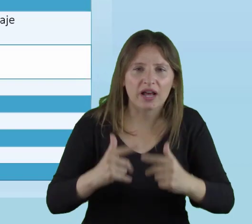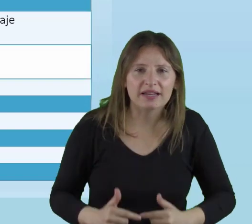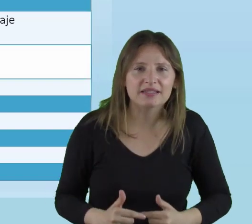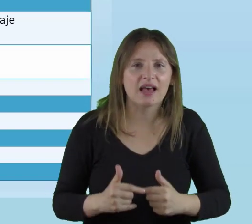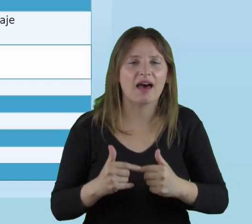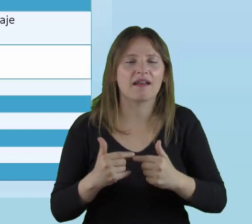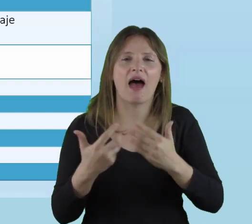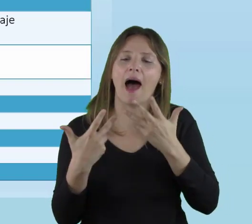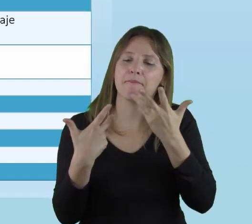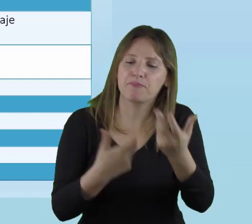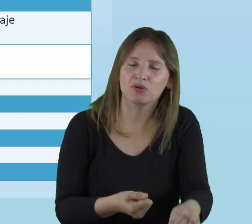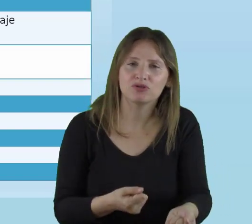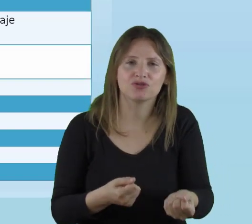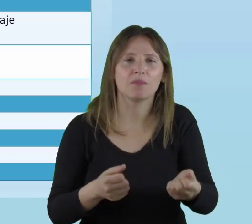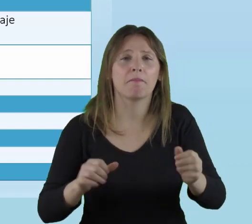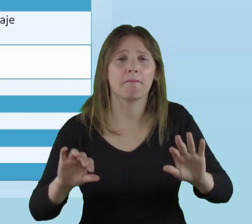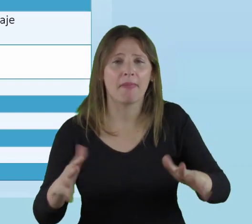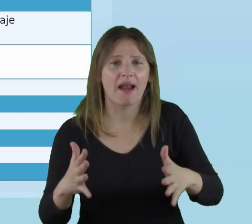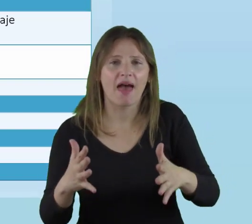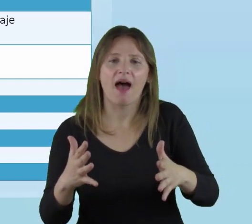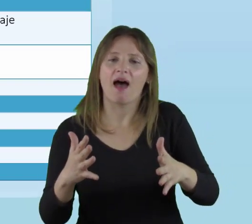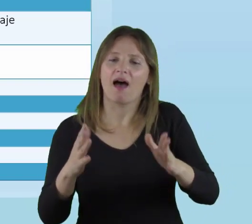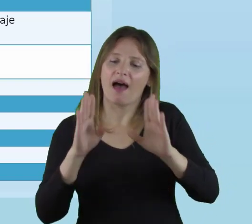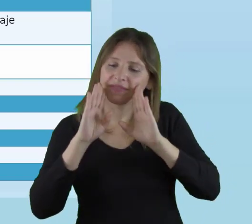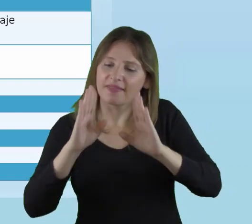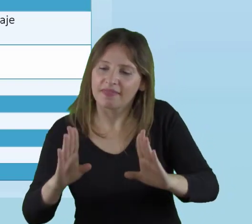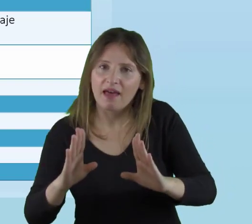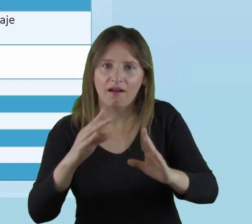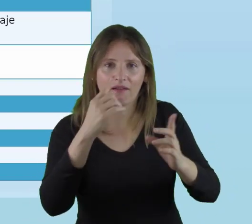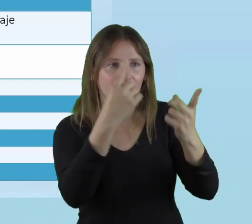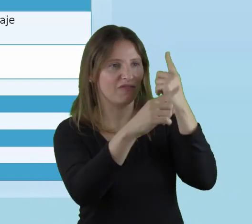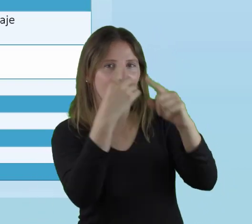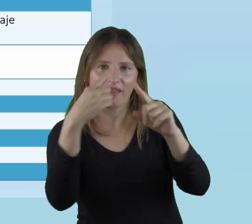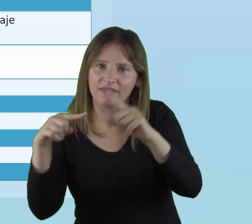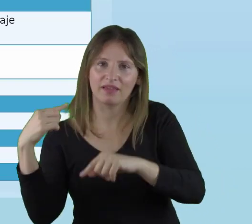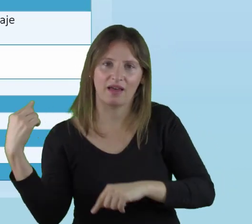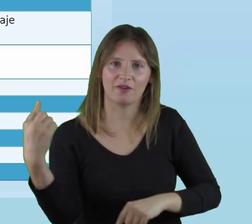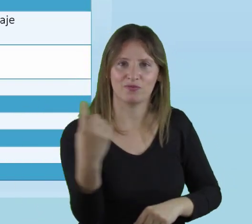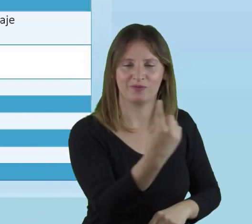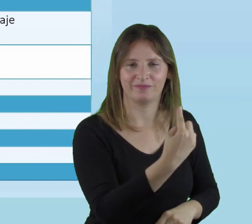organizar el apoyo para atender a la diversidad.